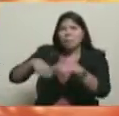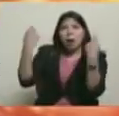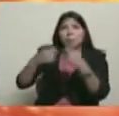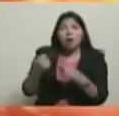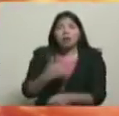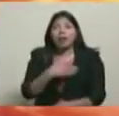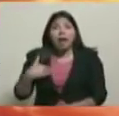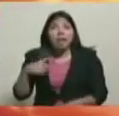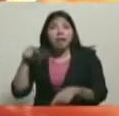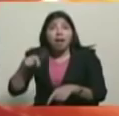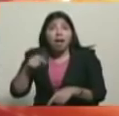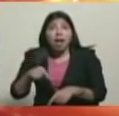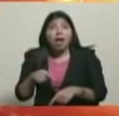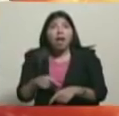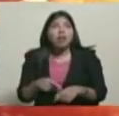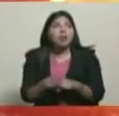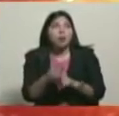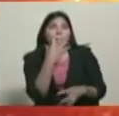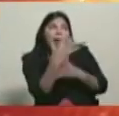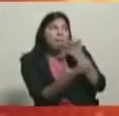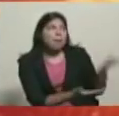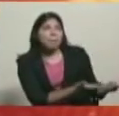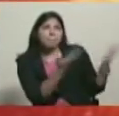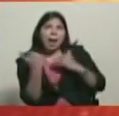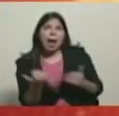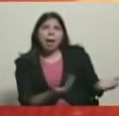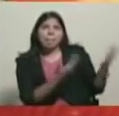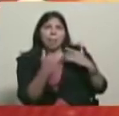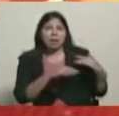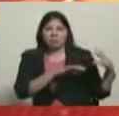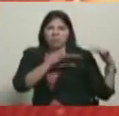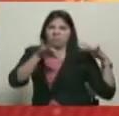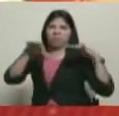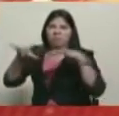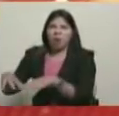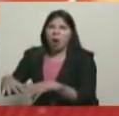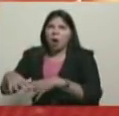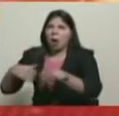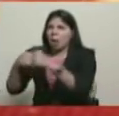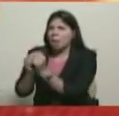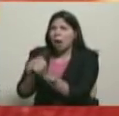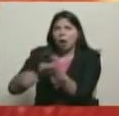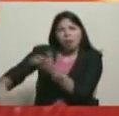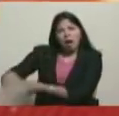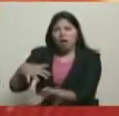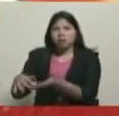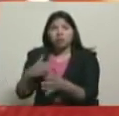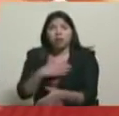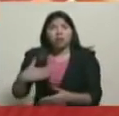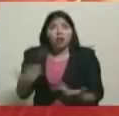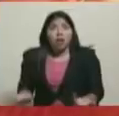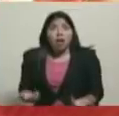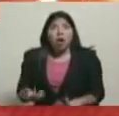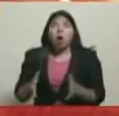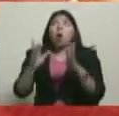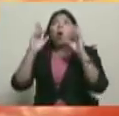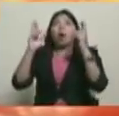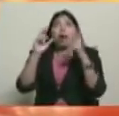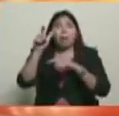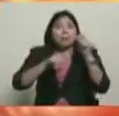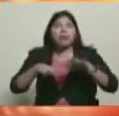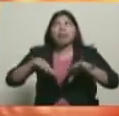sumara una cantidad de pueblos enormes y con eso se iban a ir a miradores. El pueblo venezolano quiere paz. Ojalá esta gente lo entendiera.